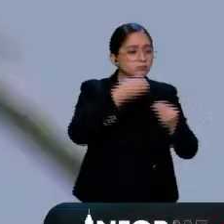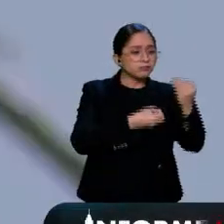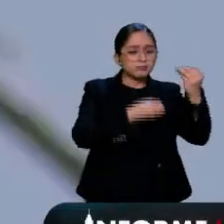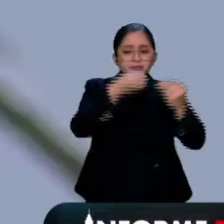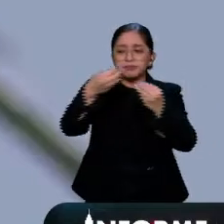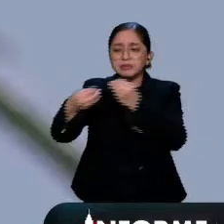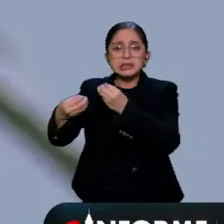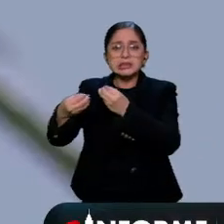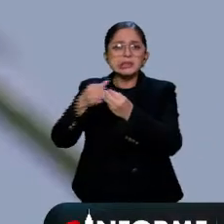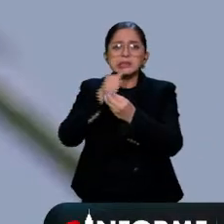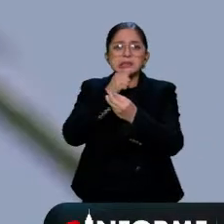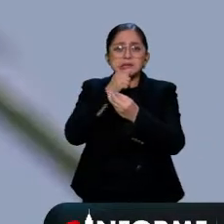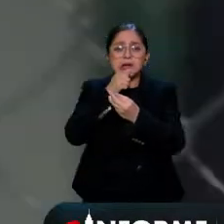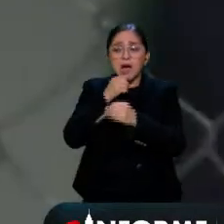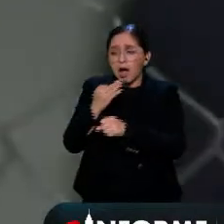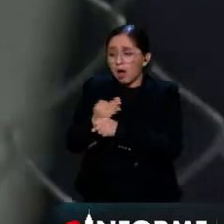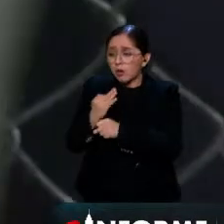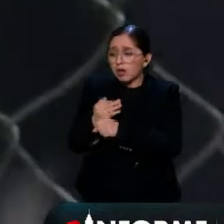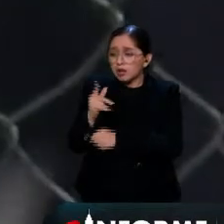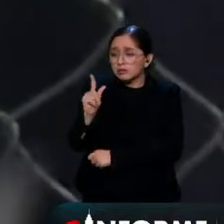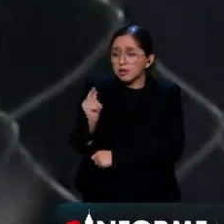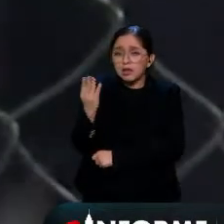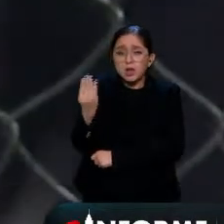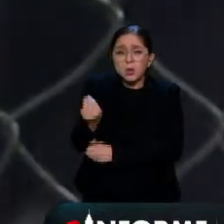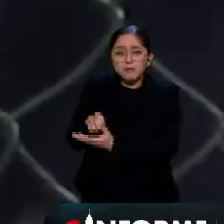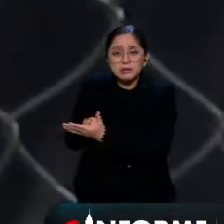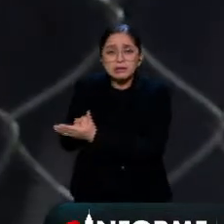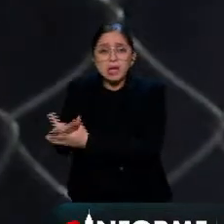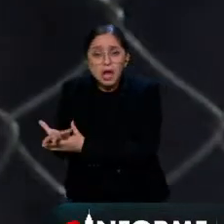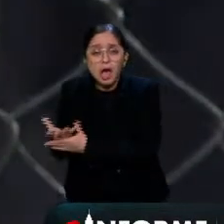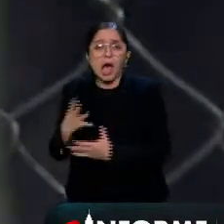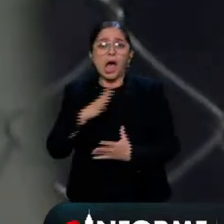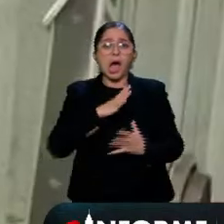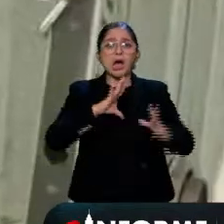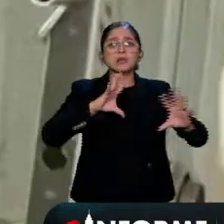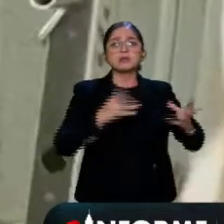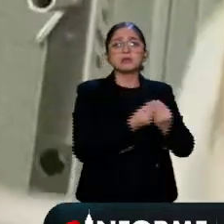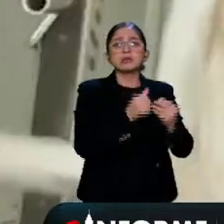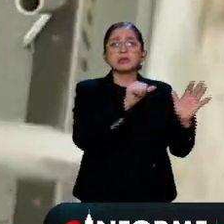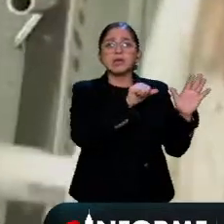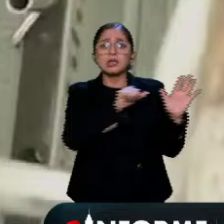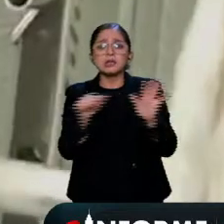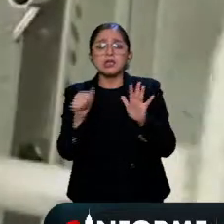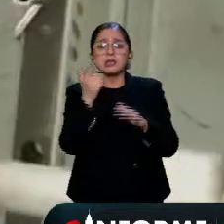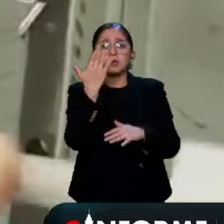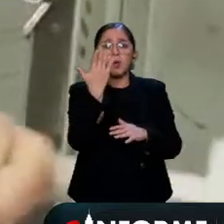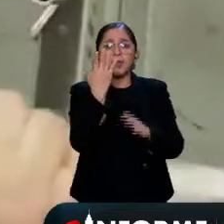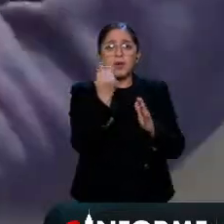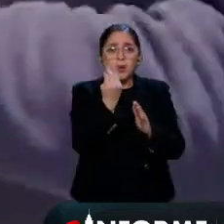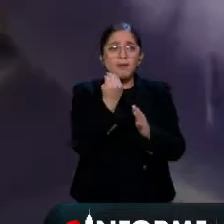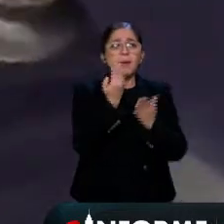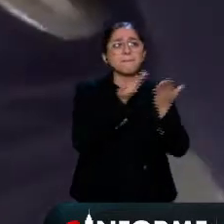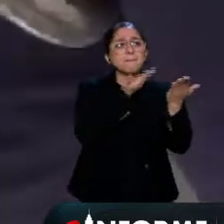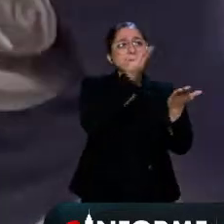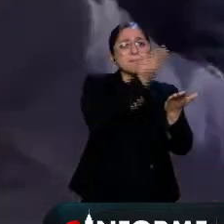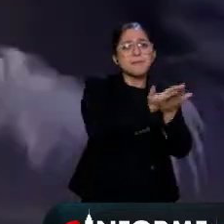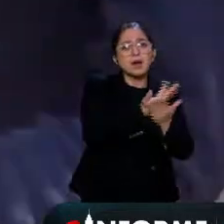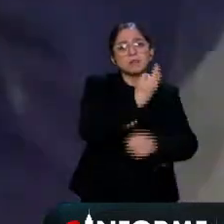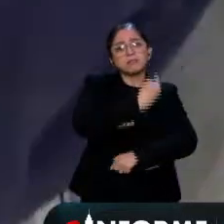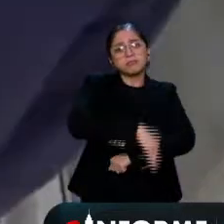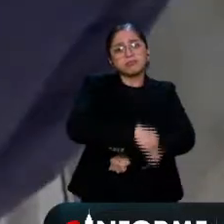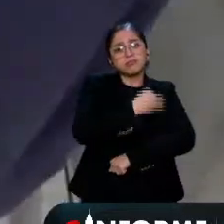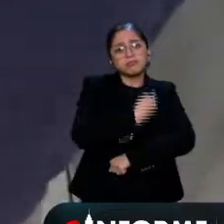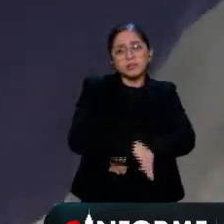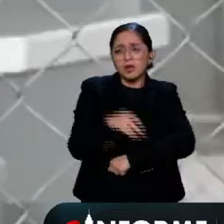fecha apenas se ha logrado la liberación de 79 y existen 659 nuevas solicitudes pendientes a ser revisadas por la